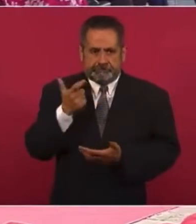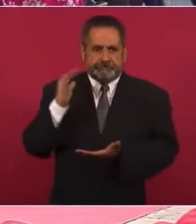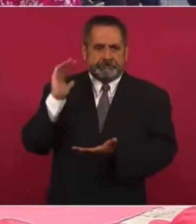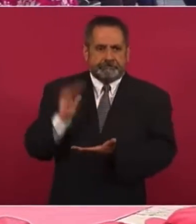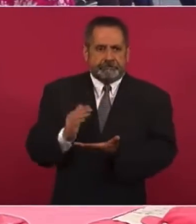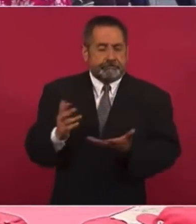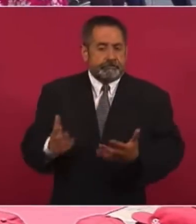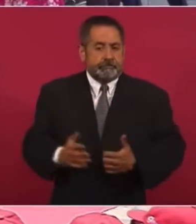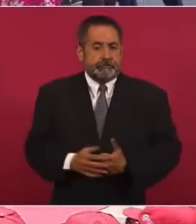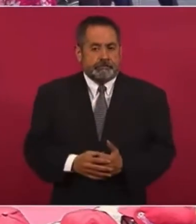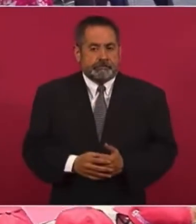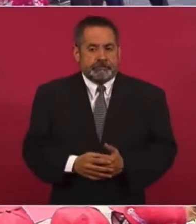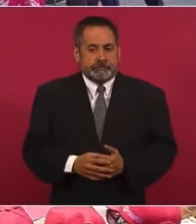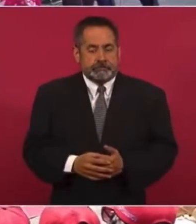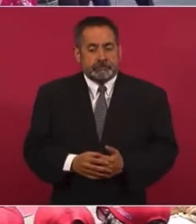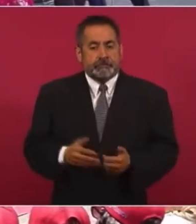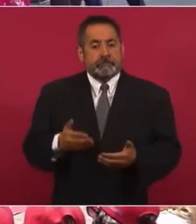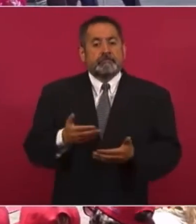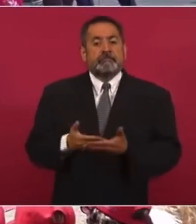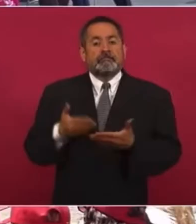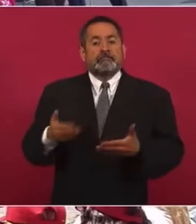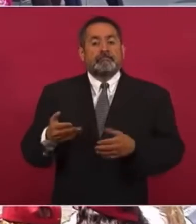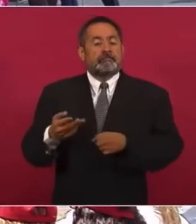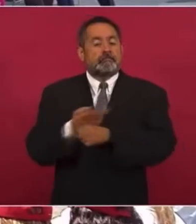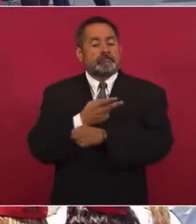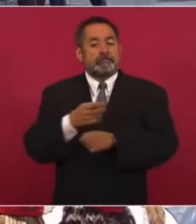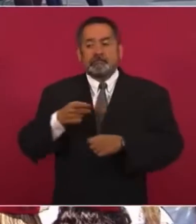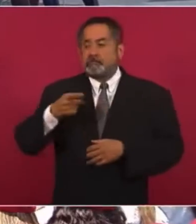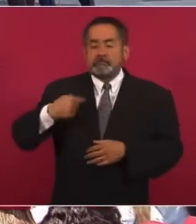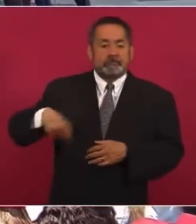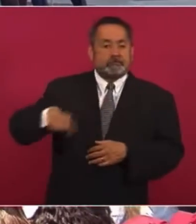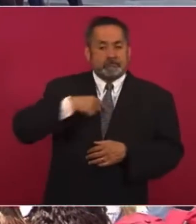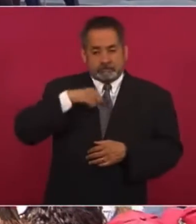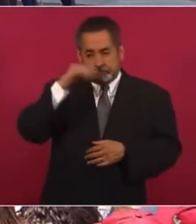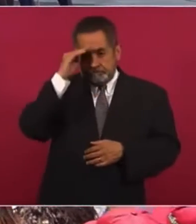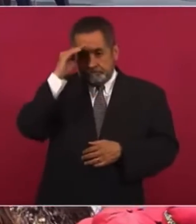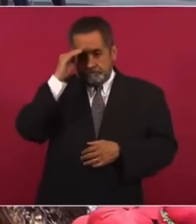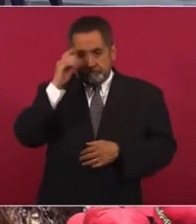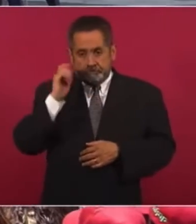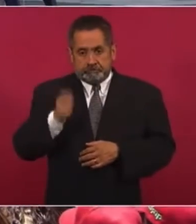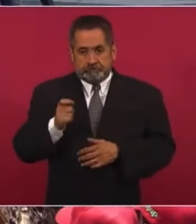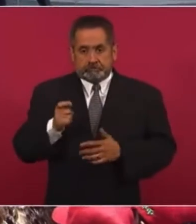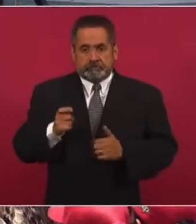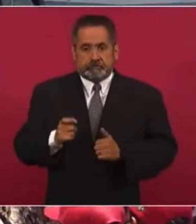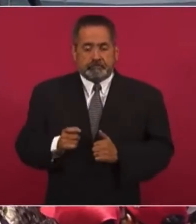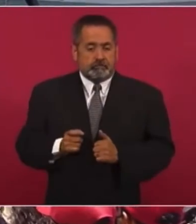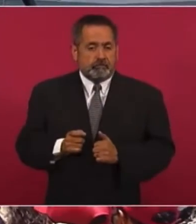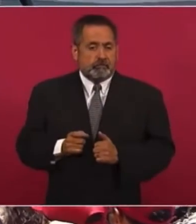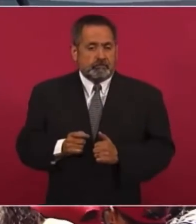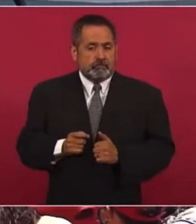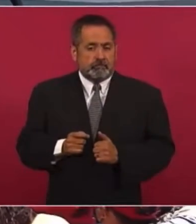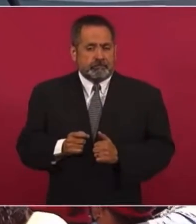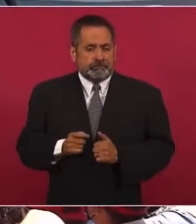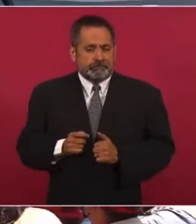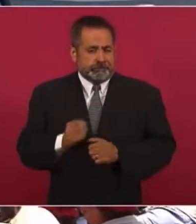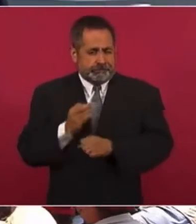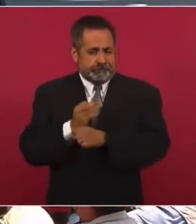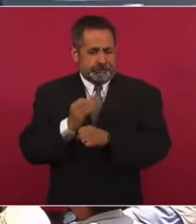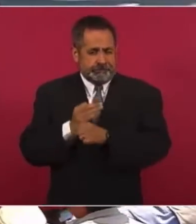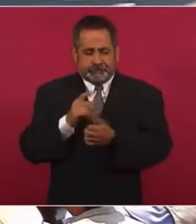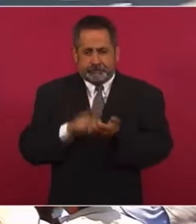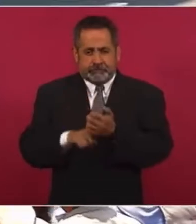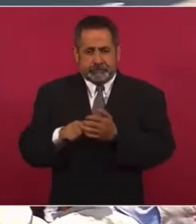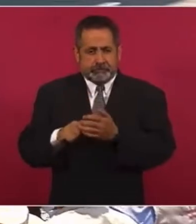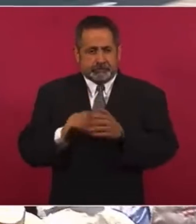Ahora que enfrentamos el problema grave